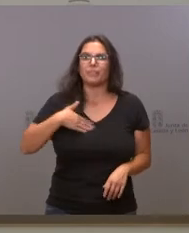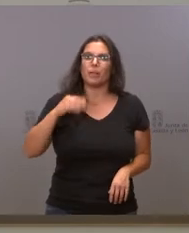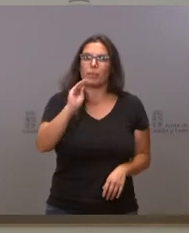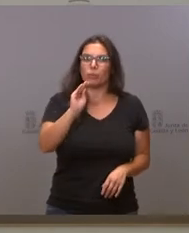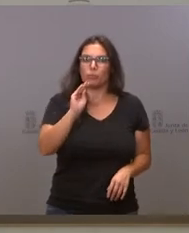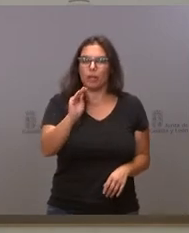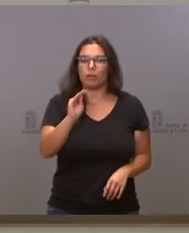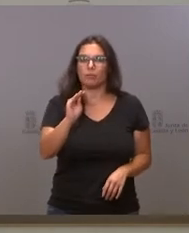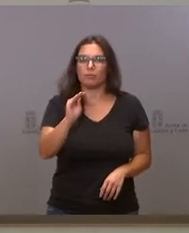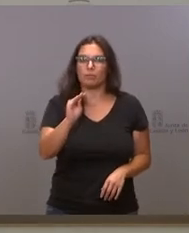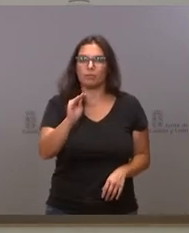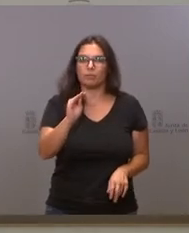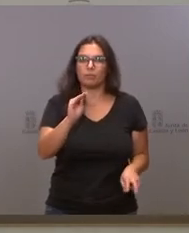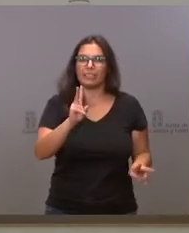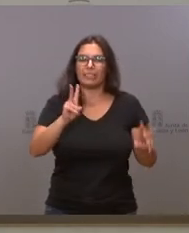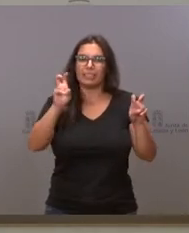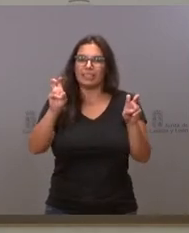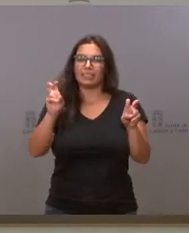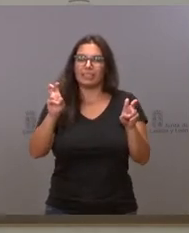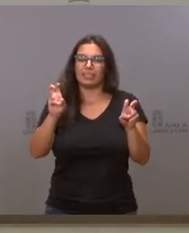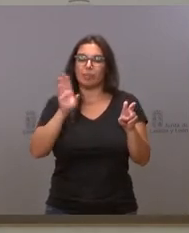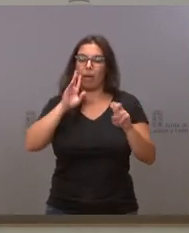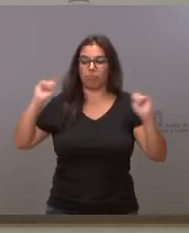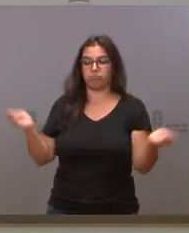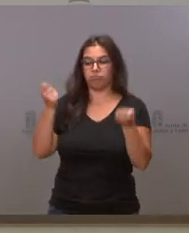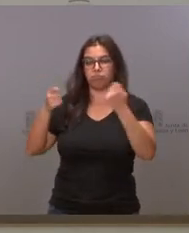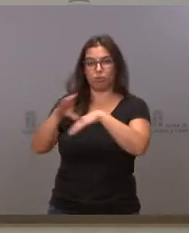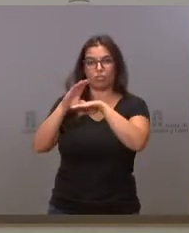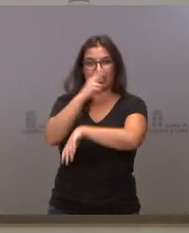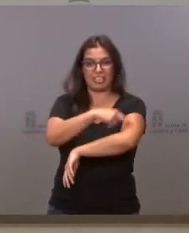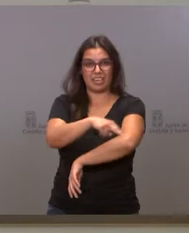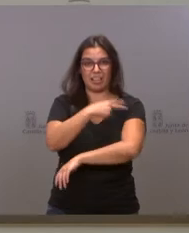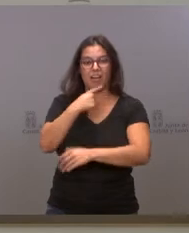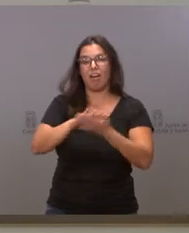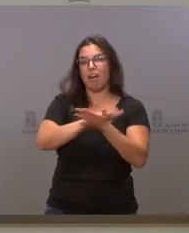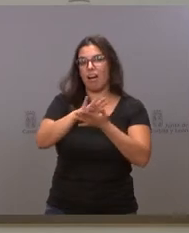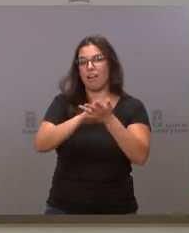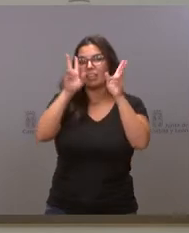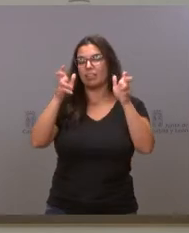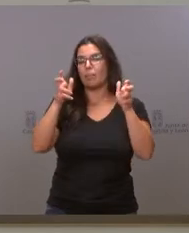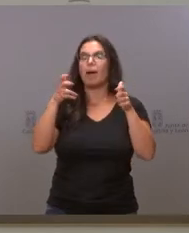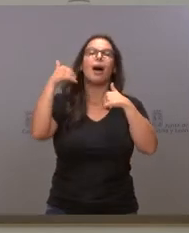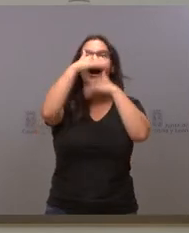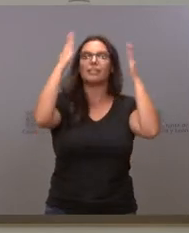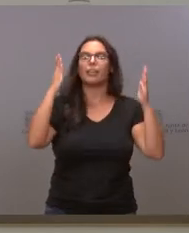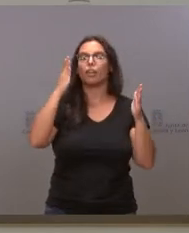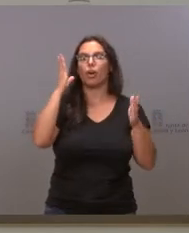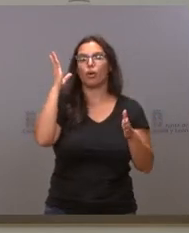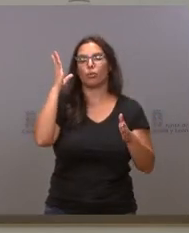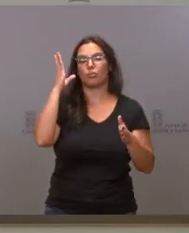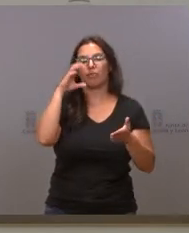al anuncio realizado por la Consejería de Sanidad sobre la asistencia médica en los pueblos.